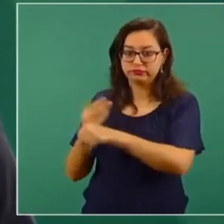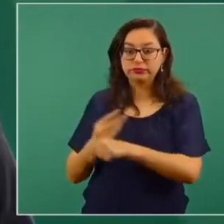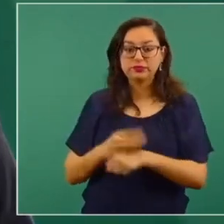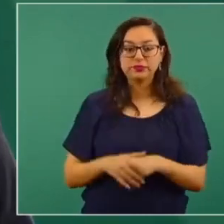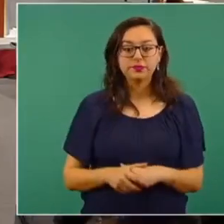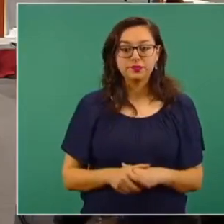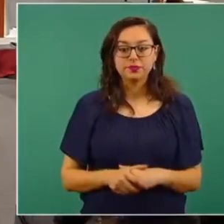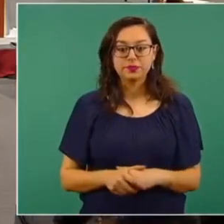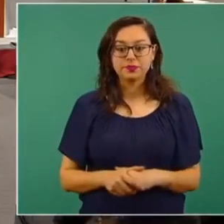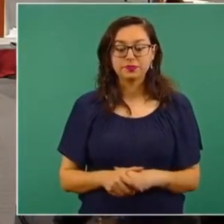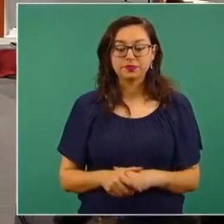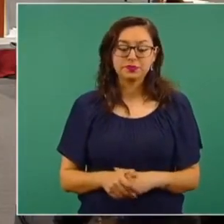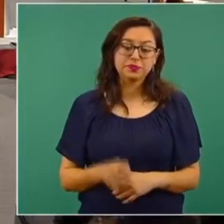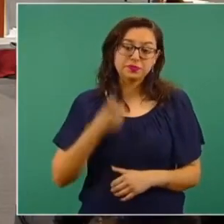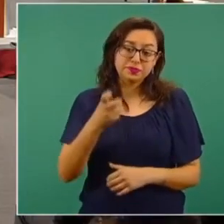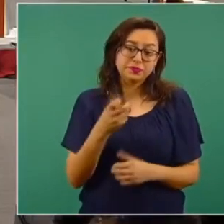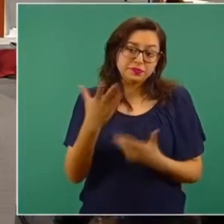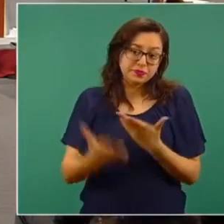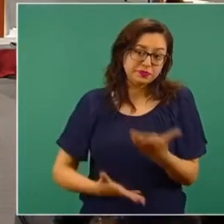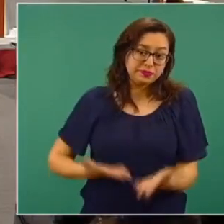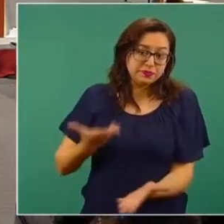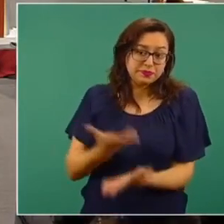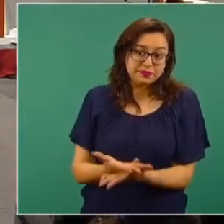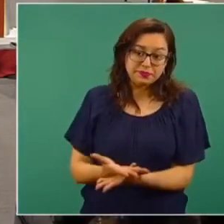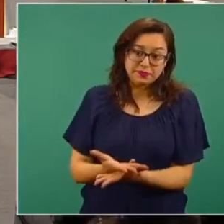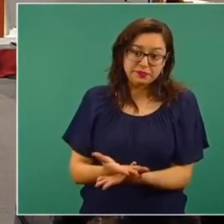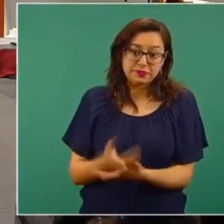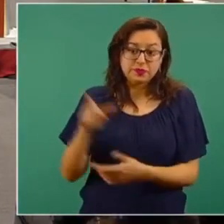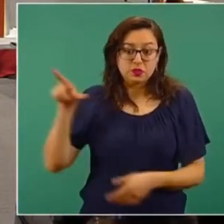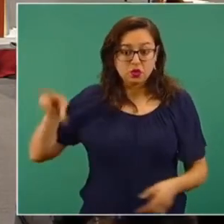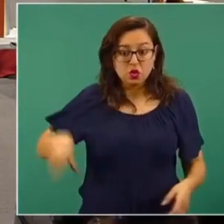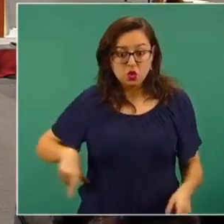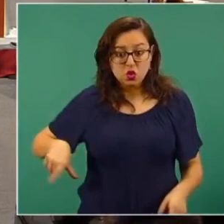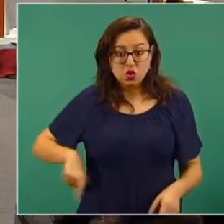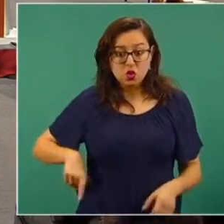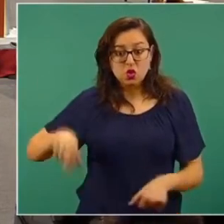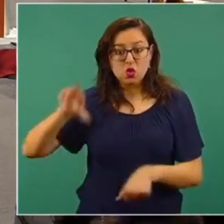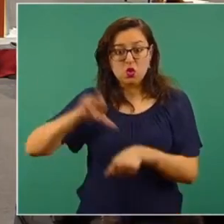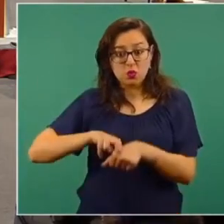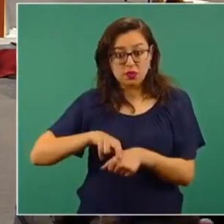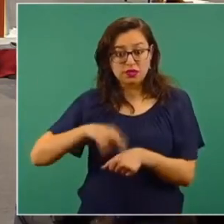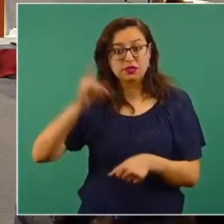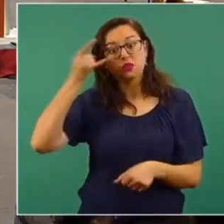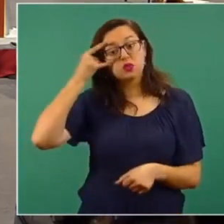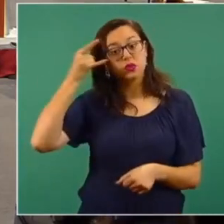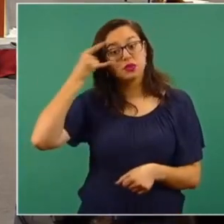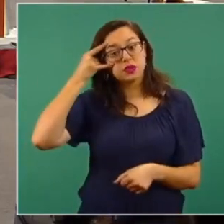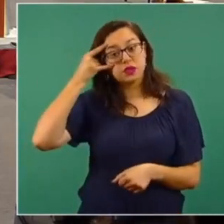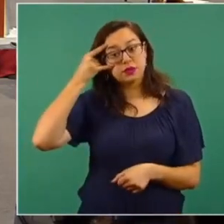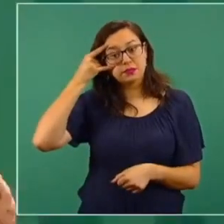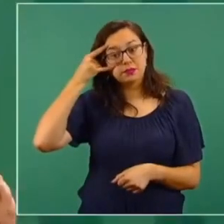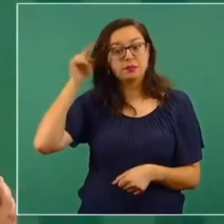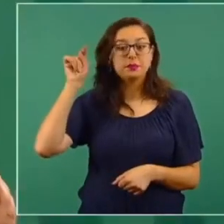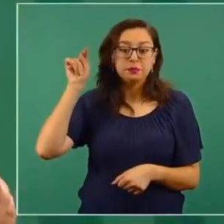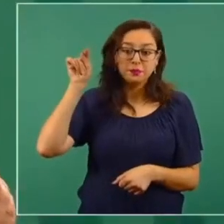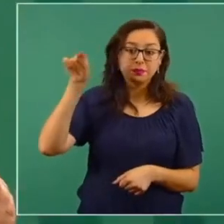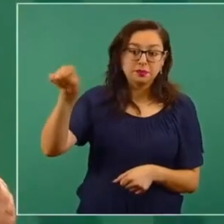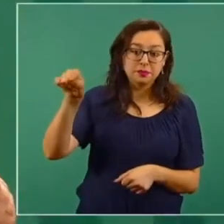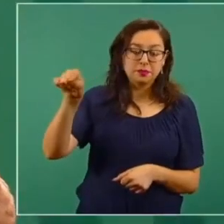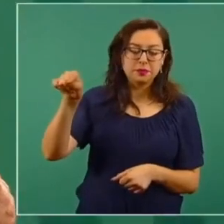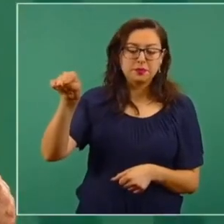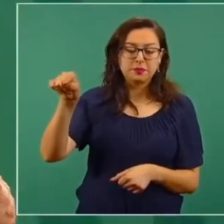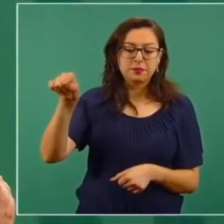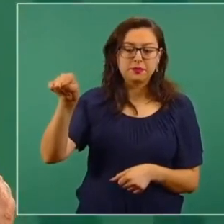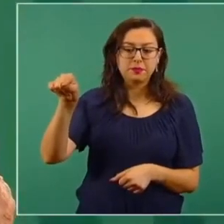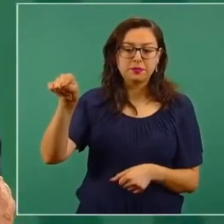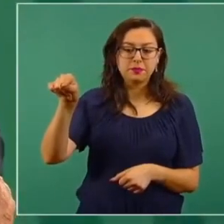entonces esa es la propuesta el gobernador de Campeche muy bien pues esa es la propuesta que